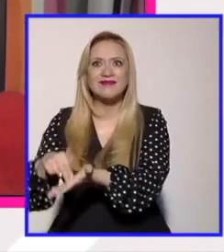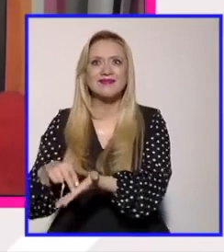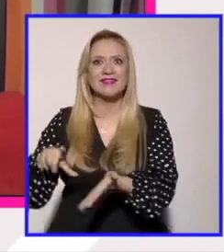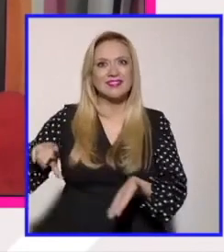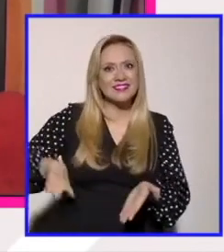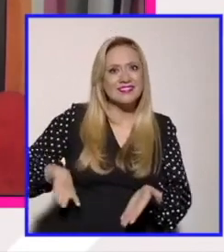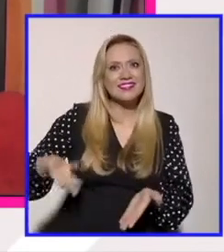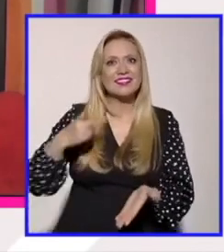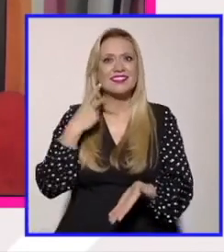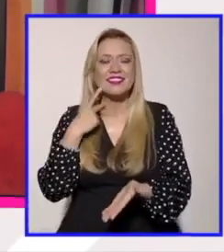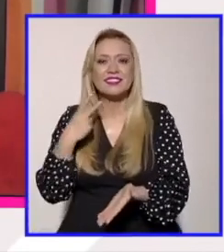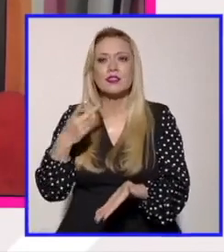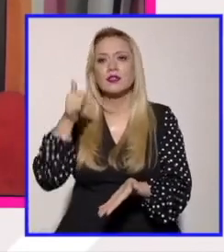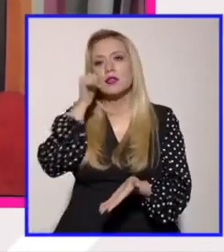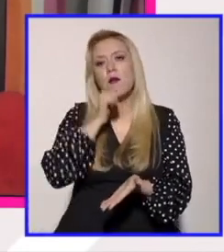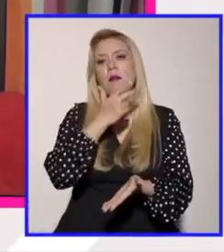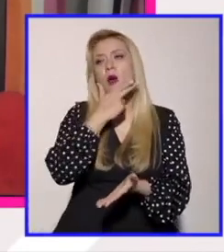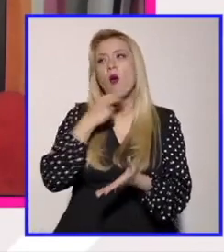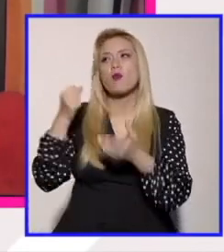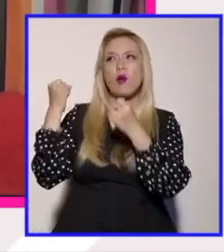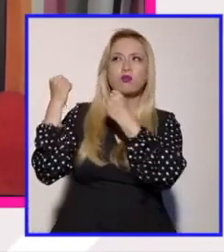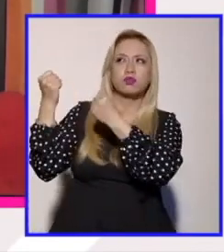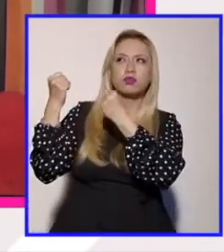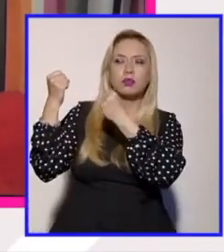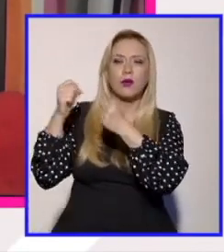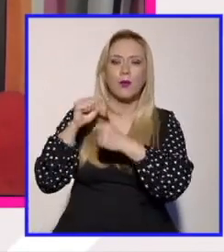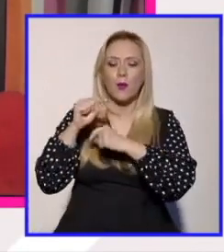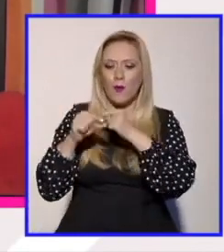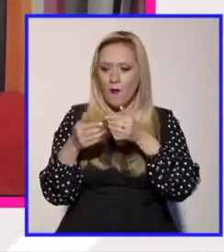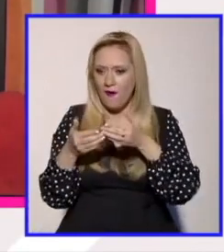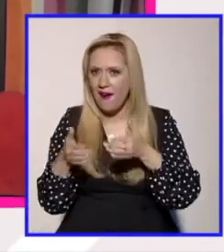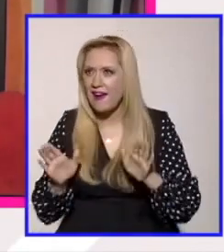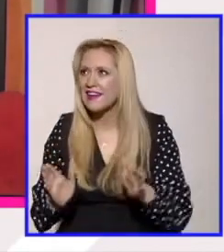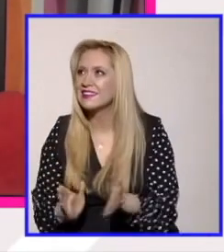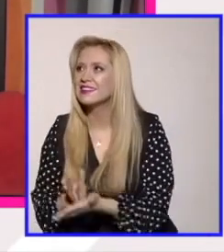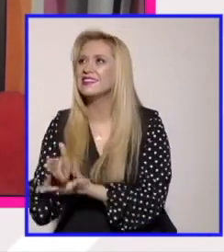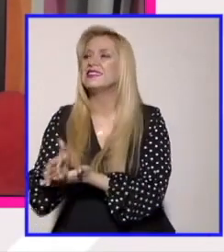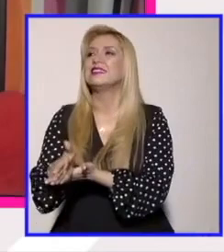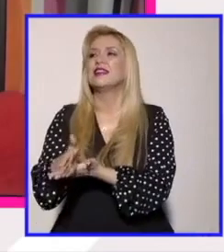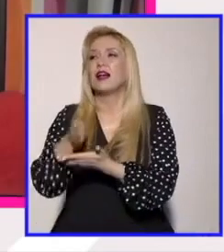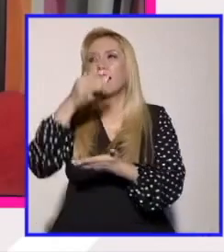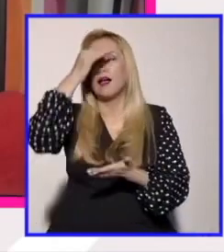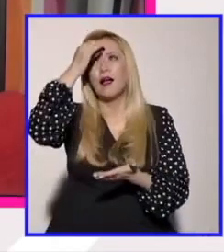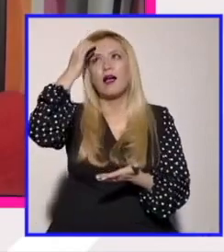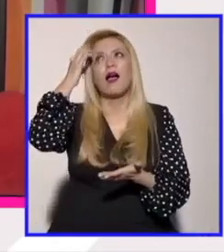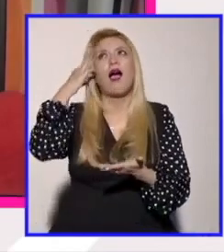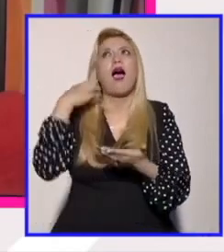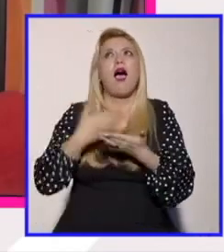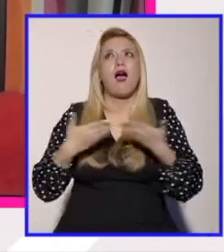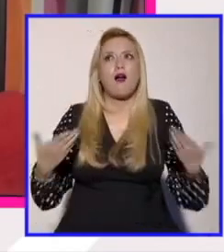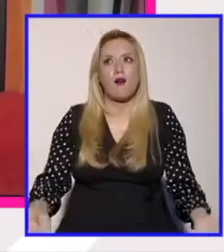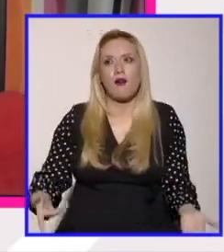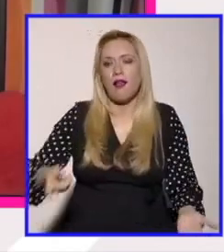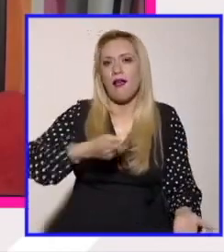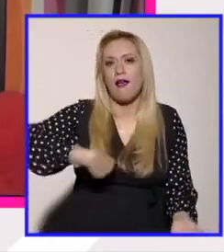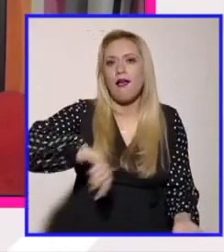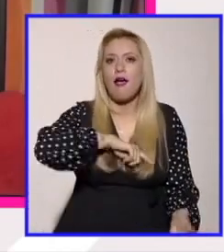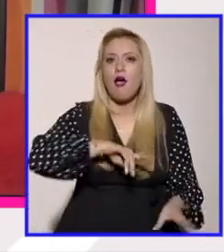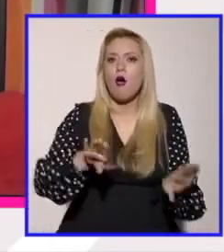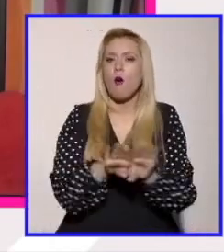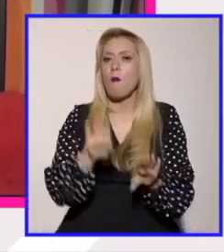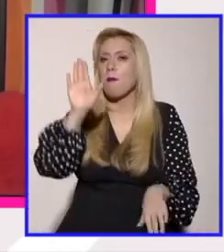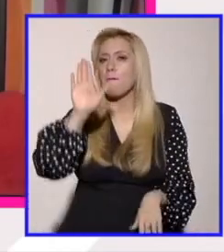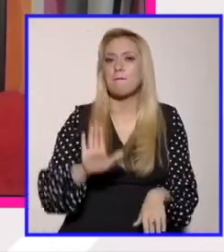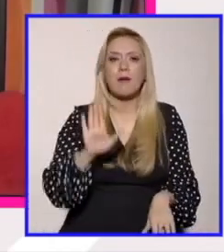reservados para los hombres lo que sucede es que nos volvemos ahora nosotras como en esos